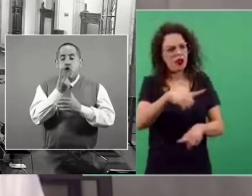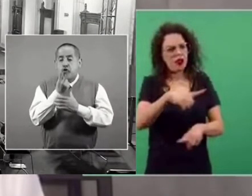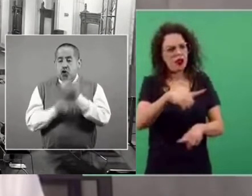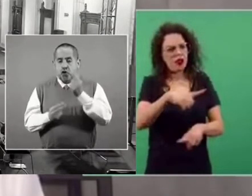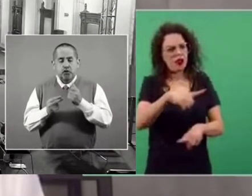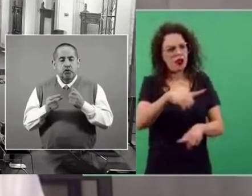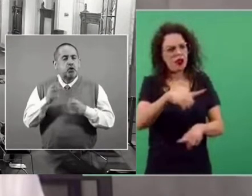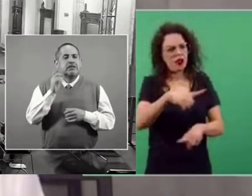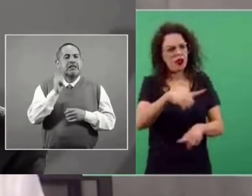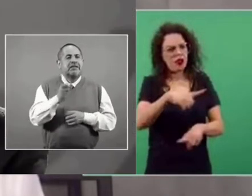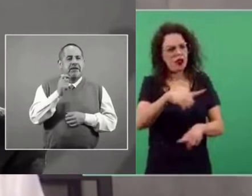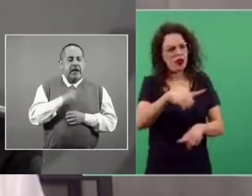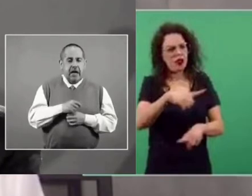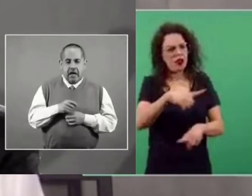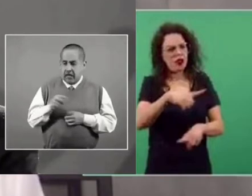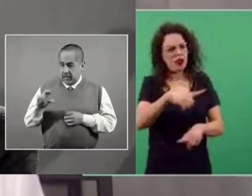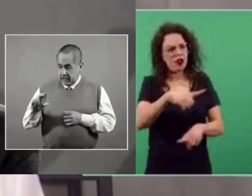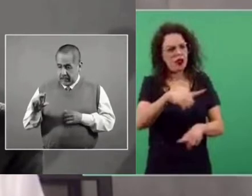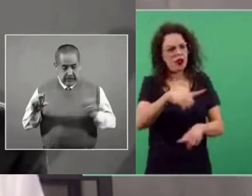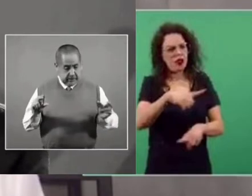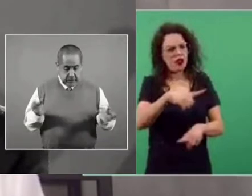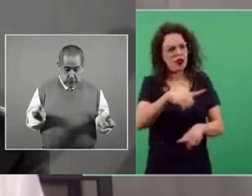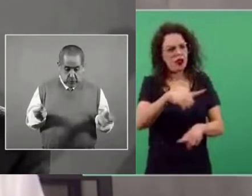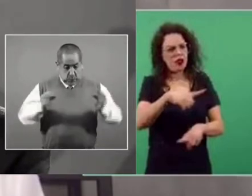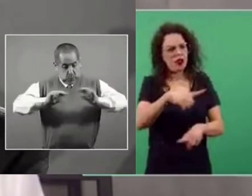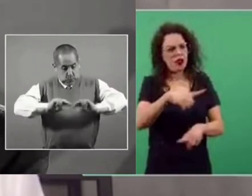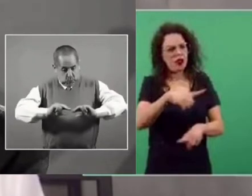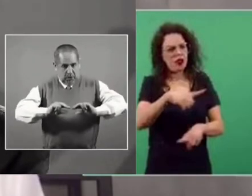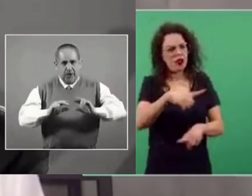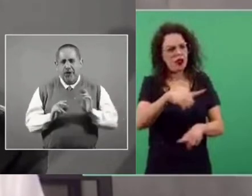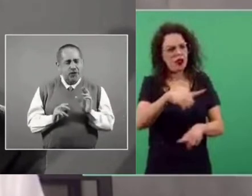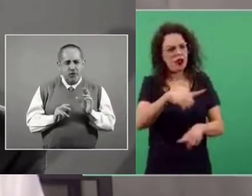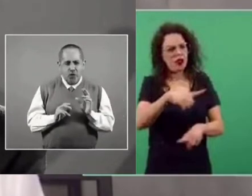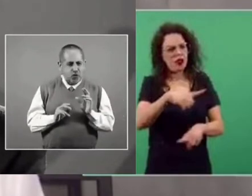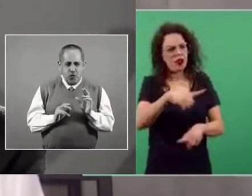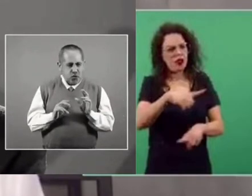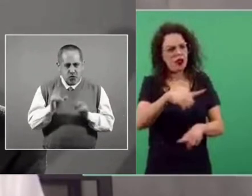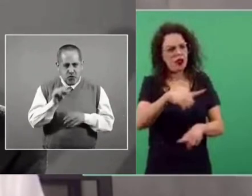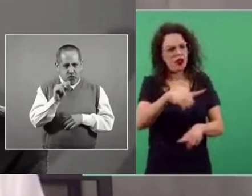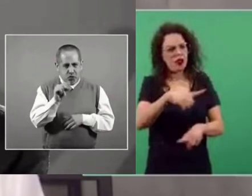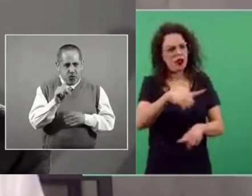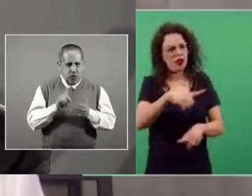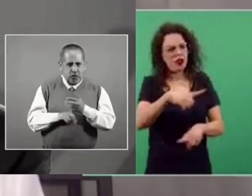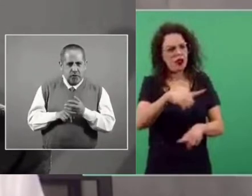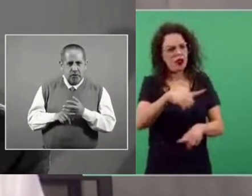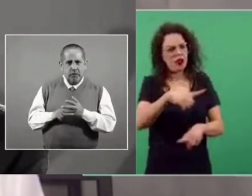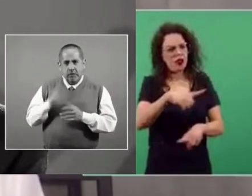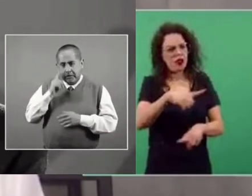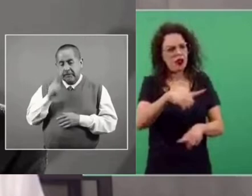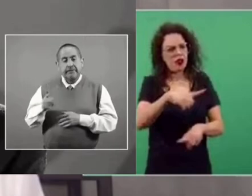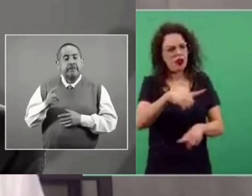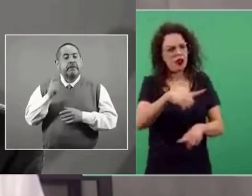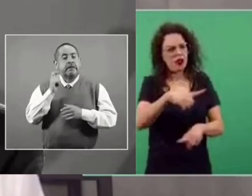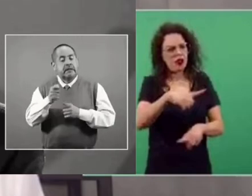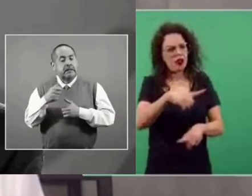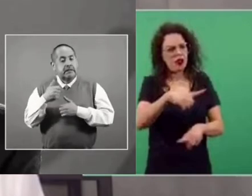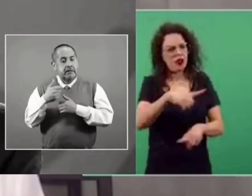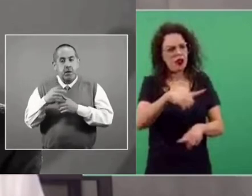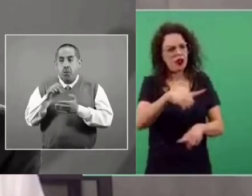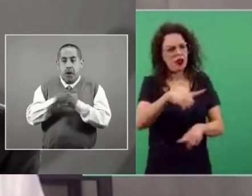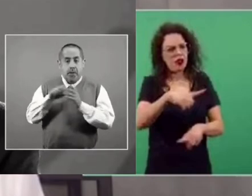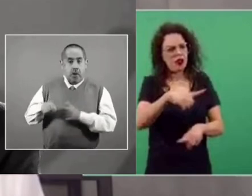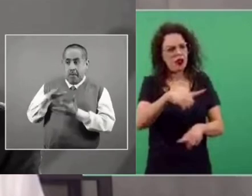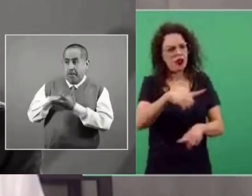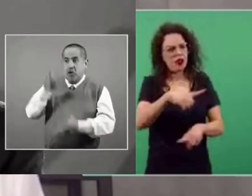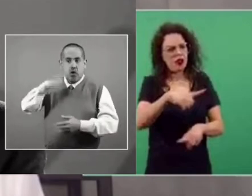de mezclar el producto biológico. Se trata de, en una secuencia de dos dosis, que es el caso de la